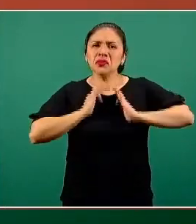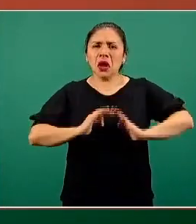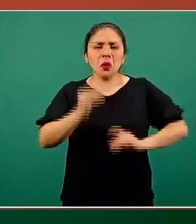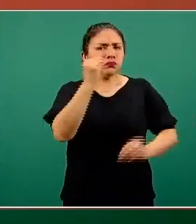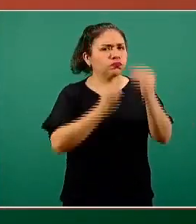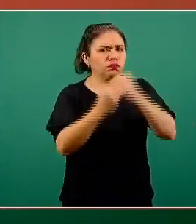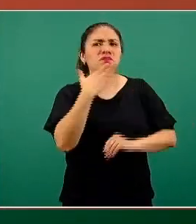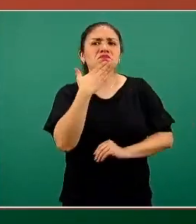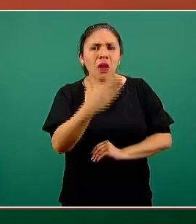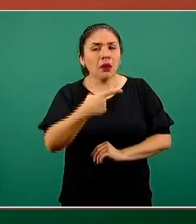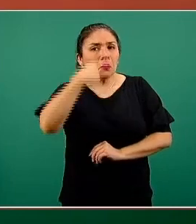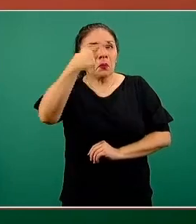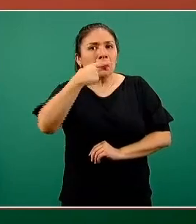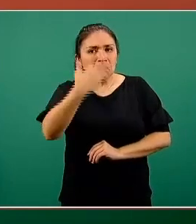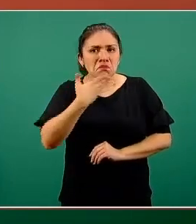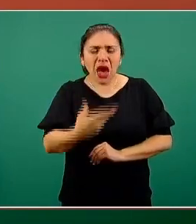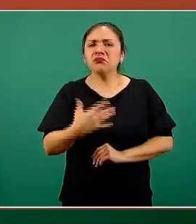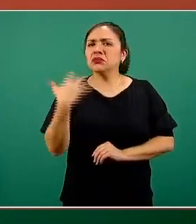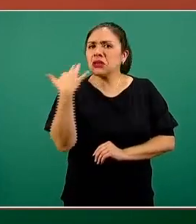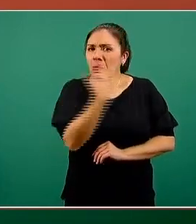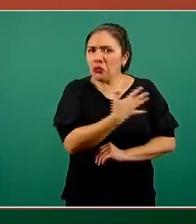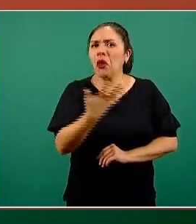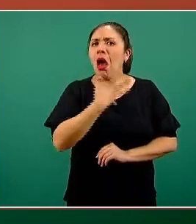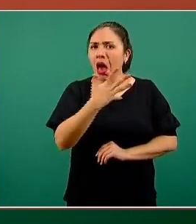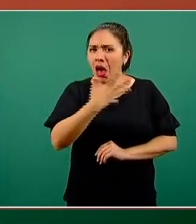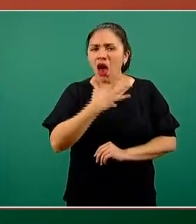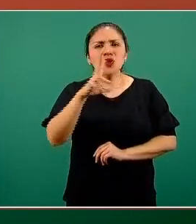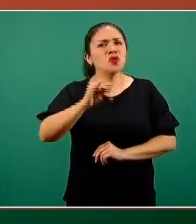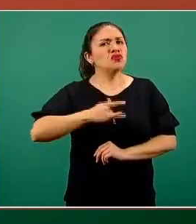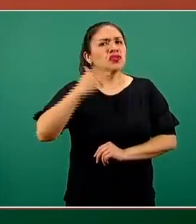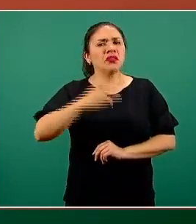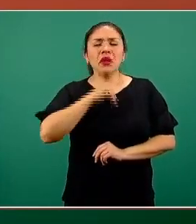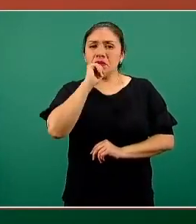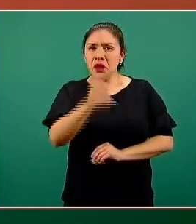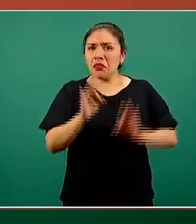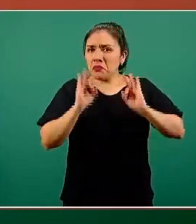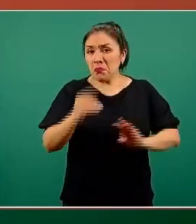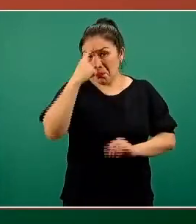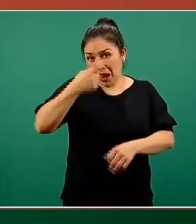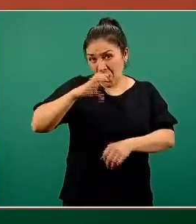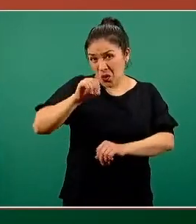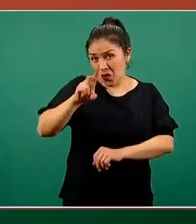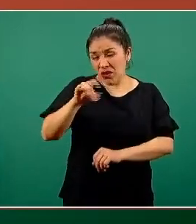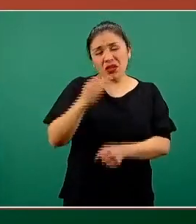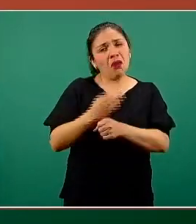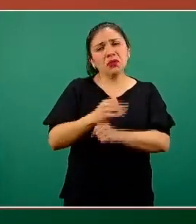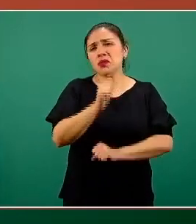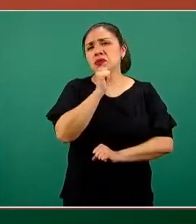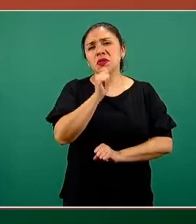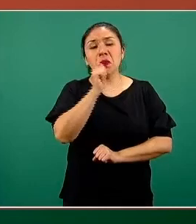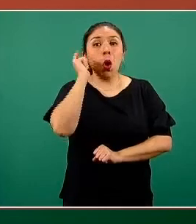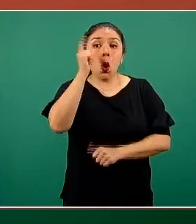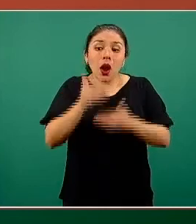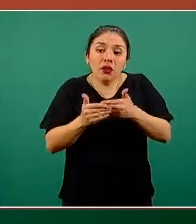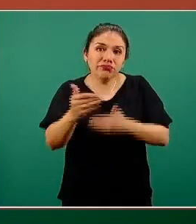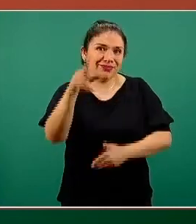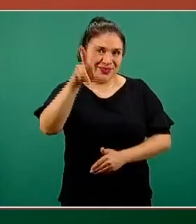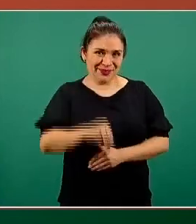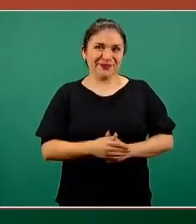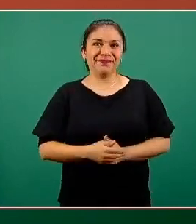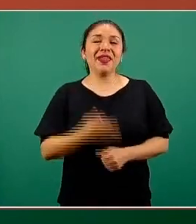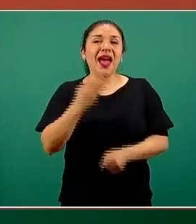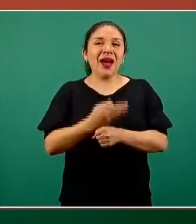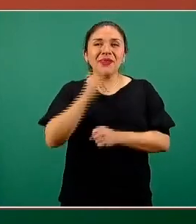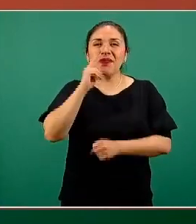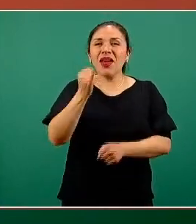comiendo bien, oliendo, saboreando los alimentos, no tengo síntoma alguno de COVID y esperemos que no lo tenga. Vamos a